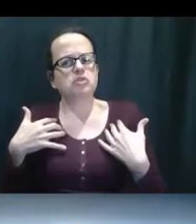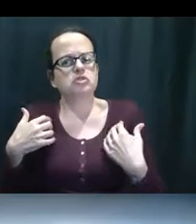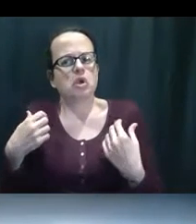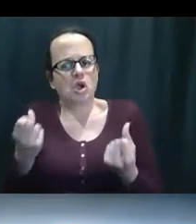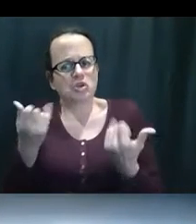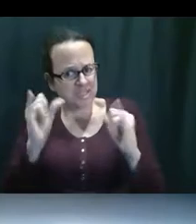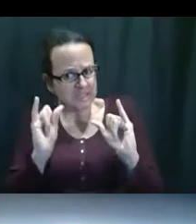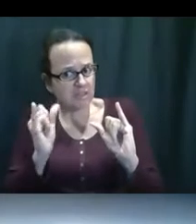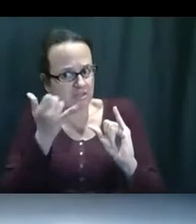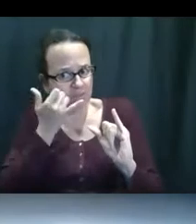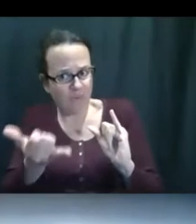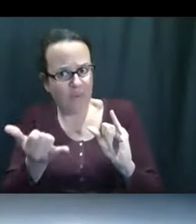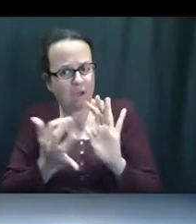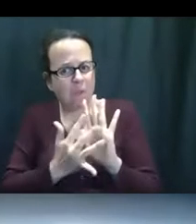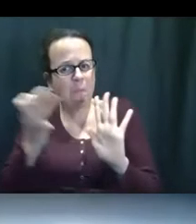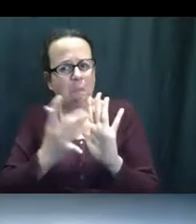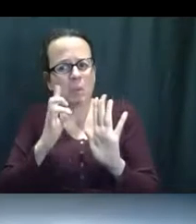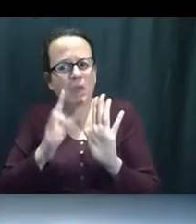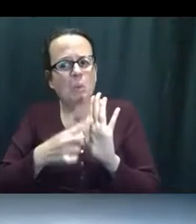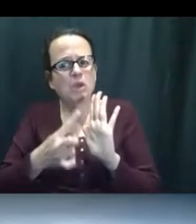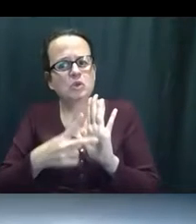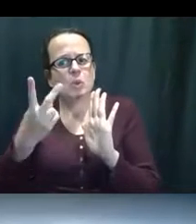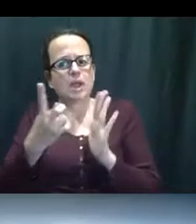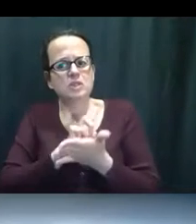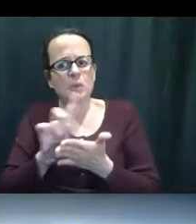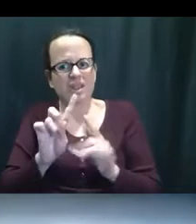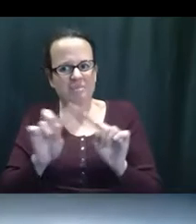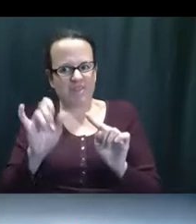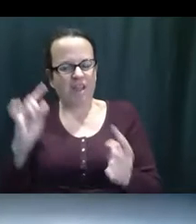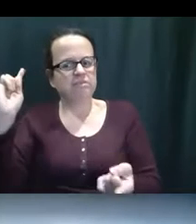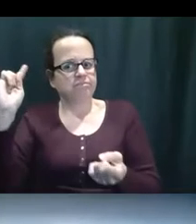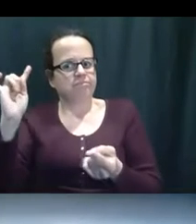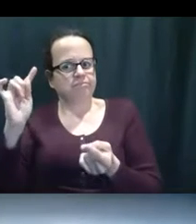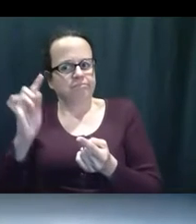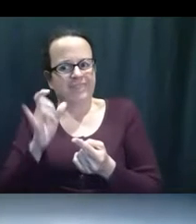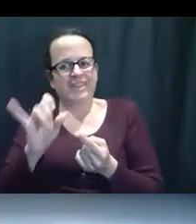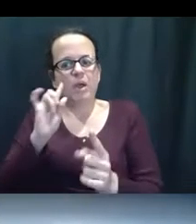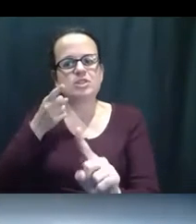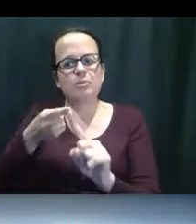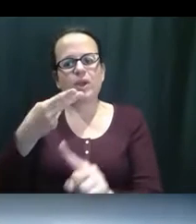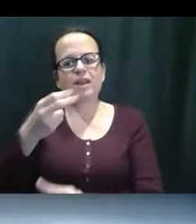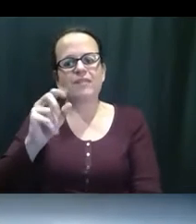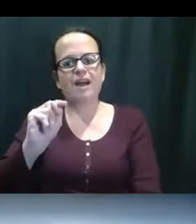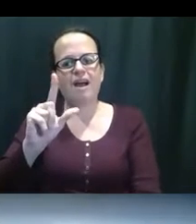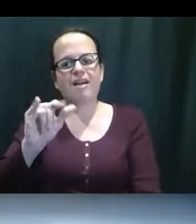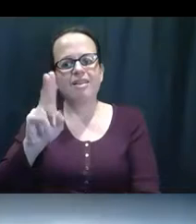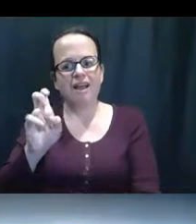se sentía mal. Me empezó a sentirse mejor. Para eso es esto.